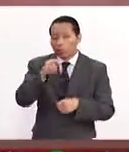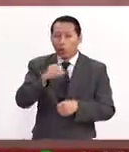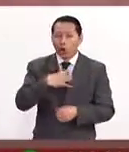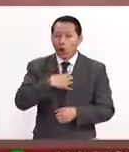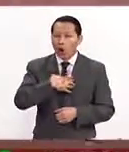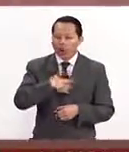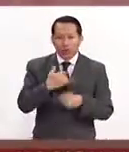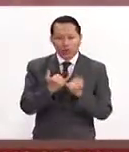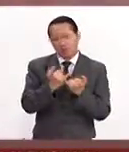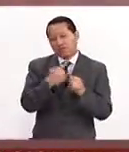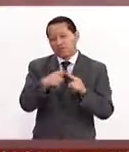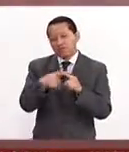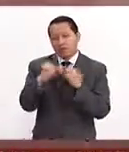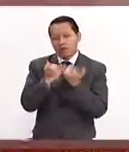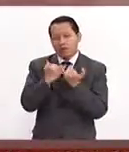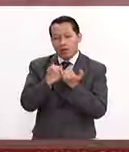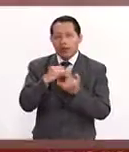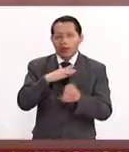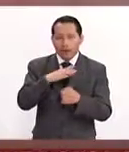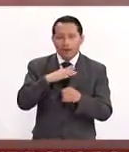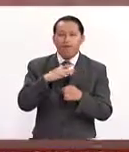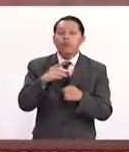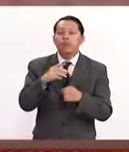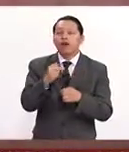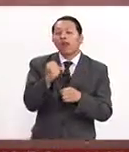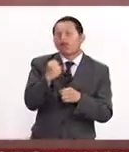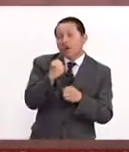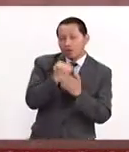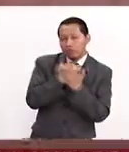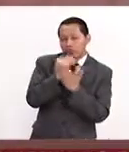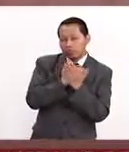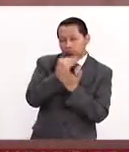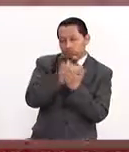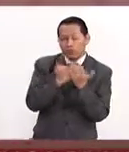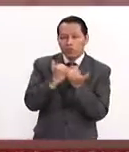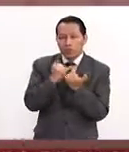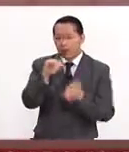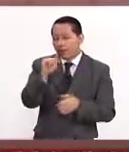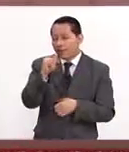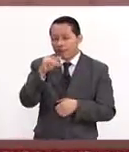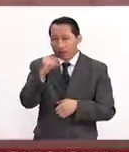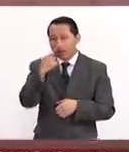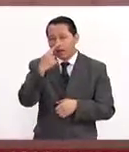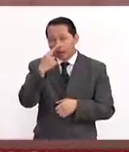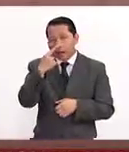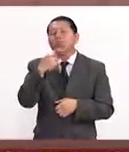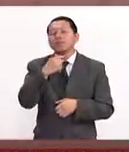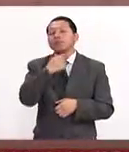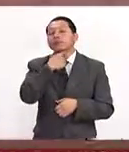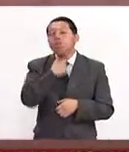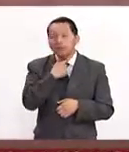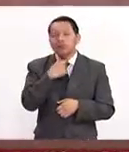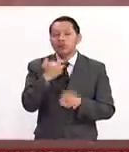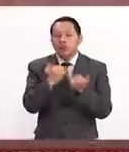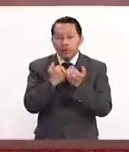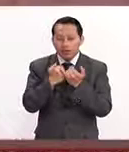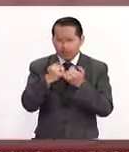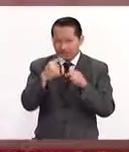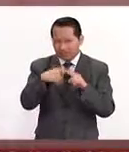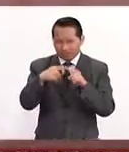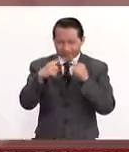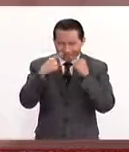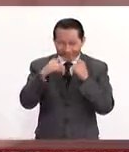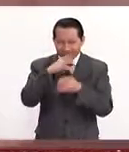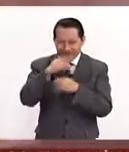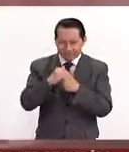y manejo de volúmenes. Y por último los amplificadores que es la nariz, la garganta y los senos paranasales en donde